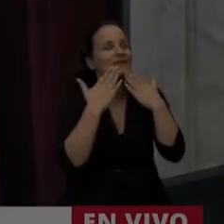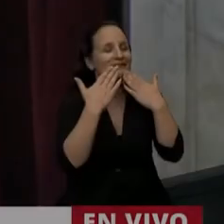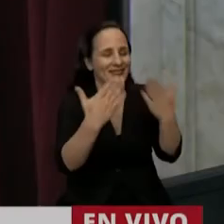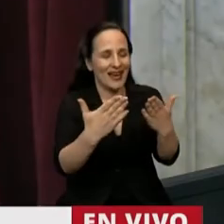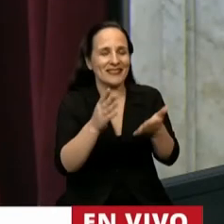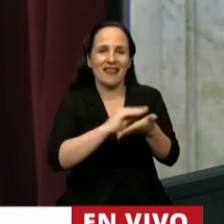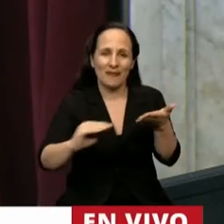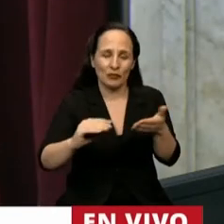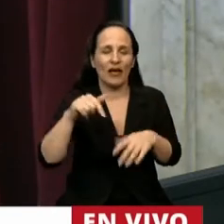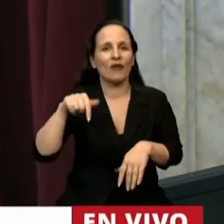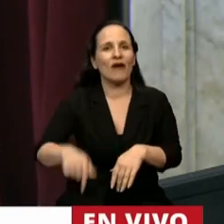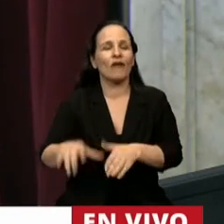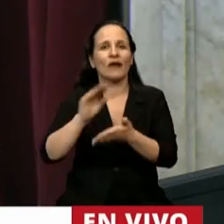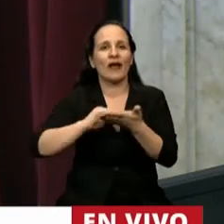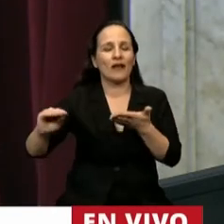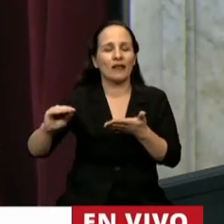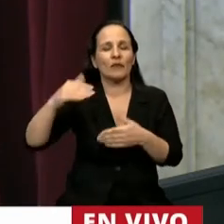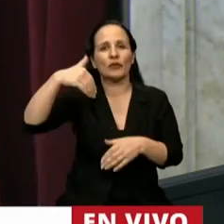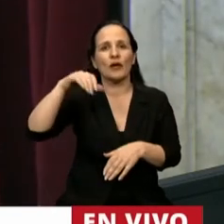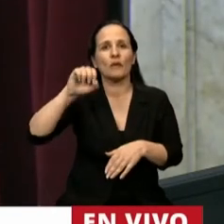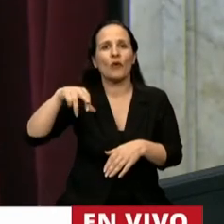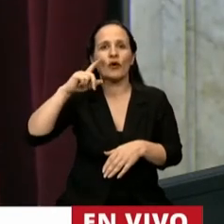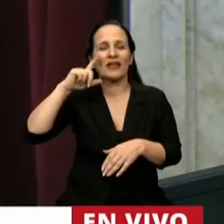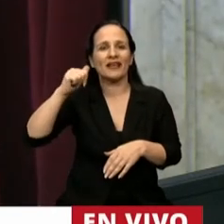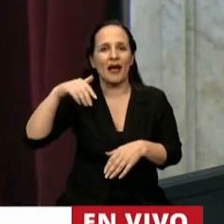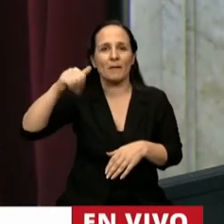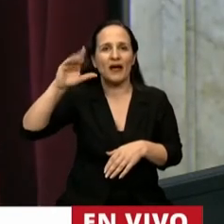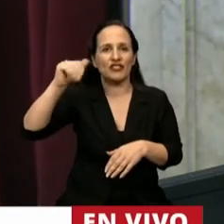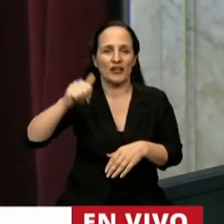En el uso de la palabra, la diputada Mónica Macha.